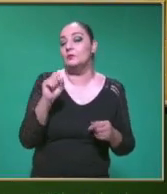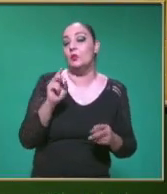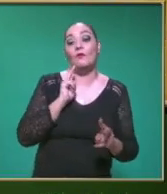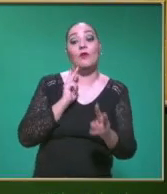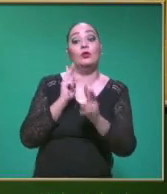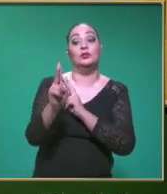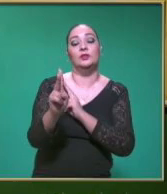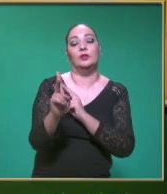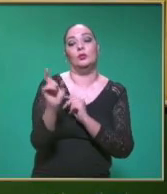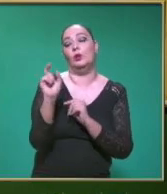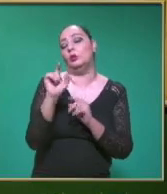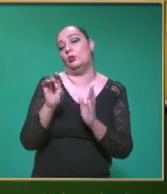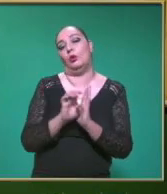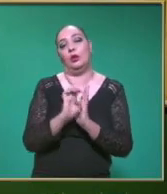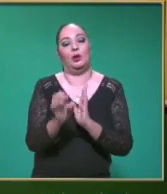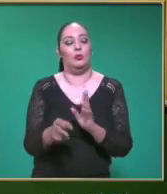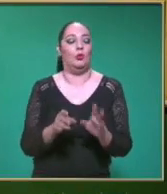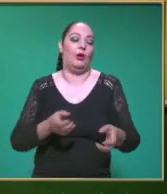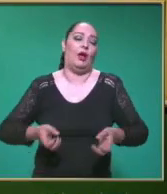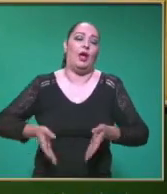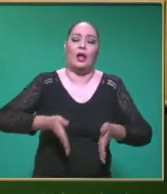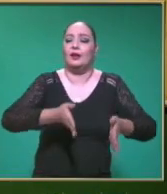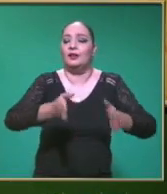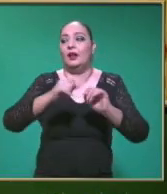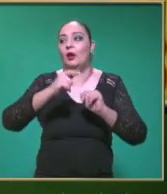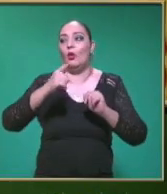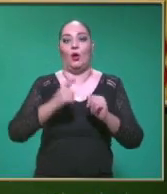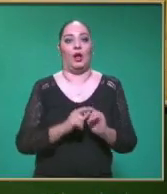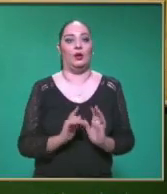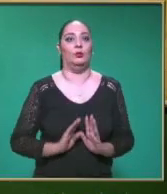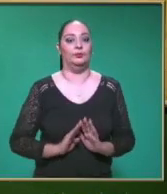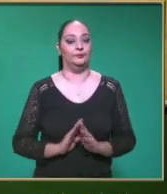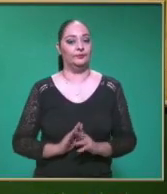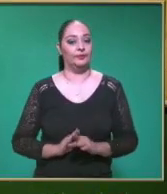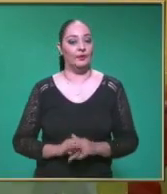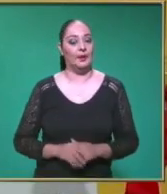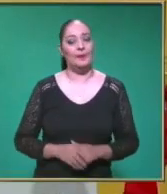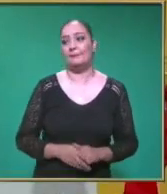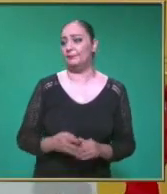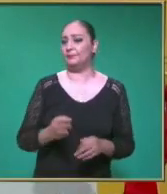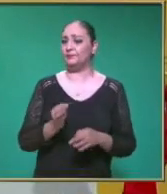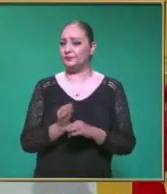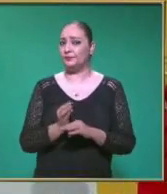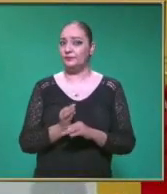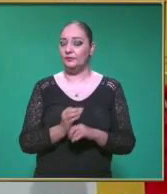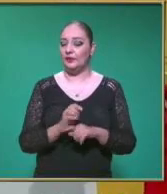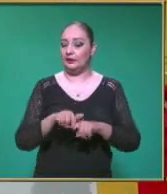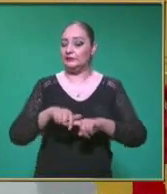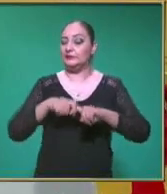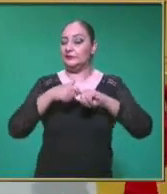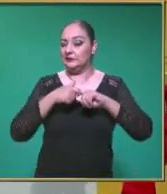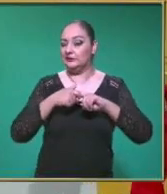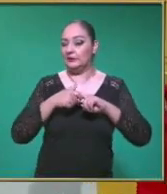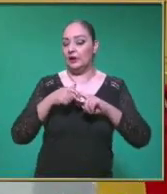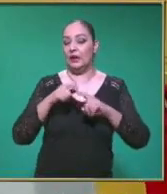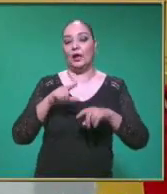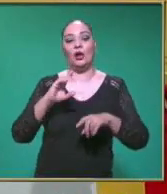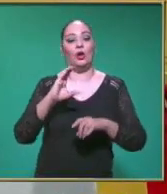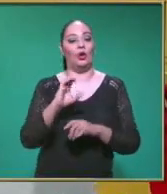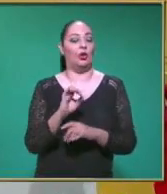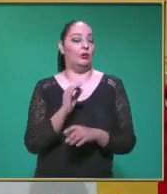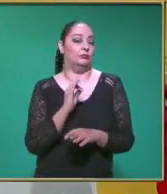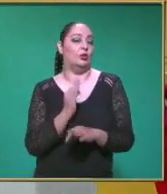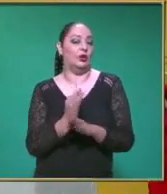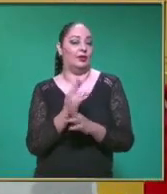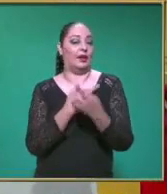Por ejemplo Cuando vamos en carretera O en algún otro punto ¿Verdad? Así es maestro Muy bien Bueno maestro Entonces lo dejamos aquí Vamos a un pequeño corte